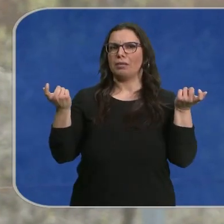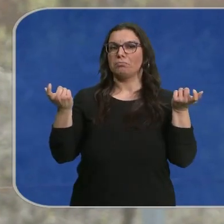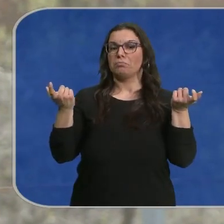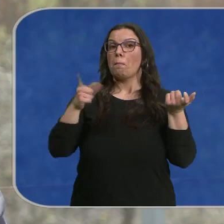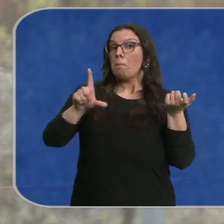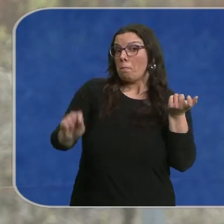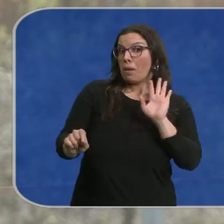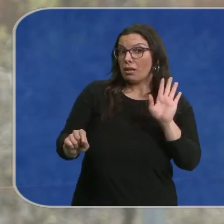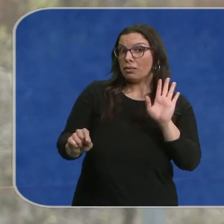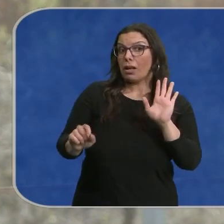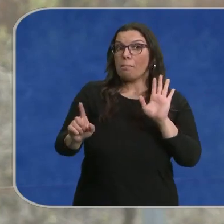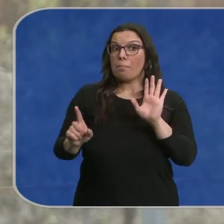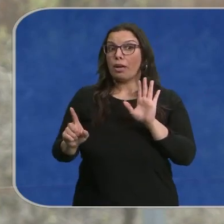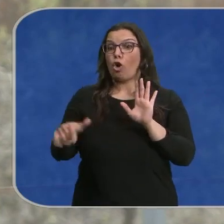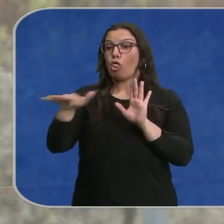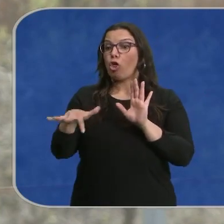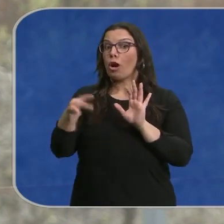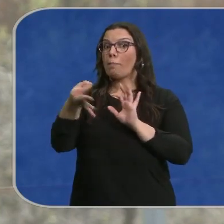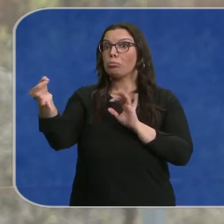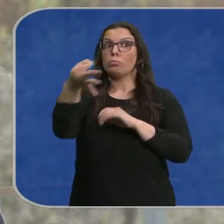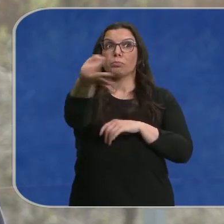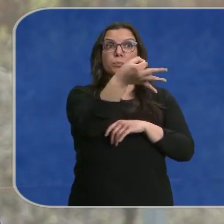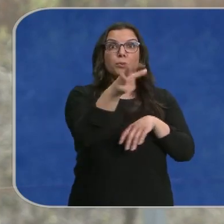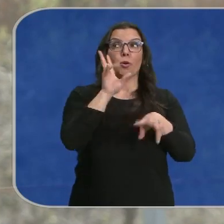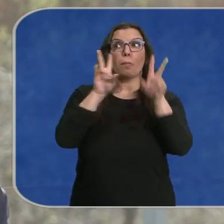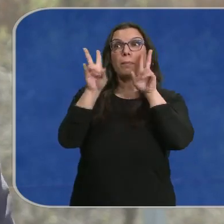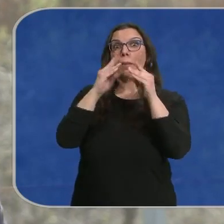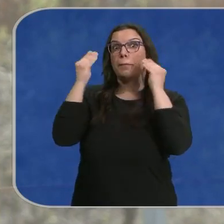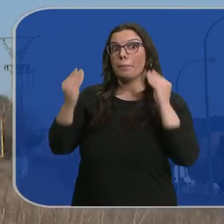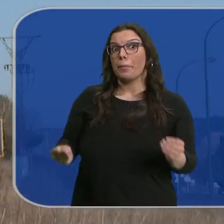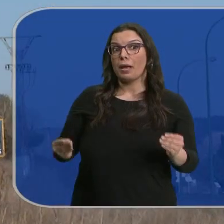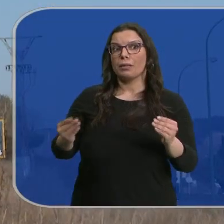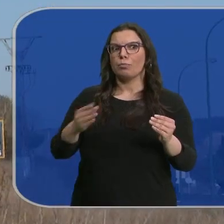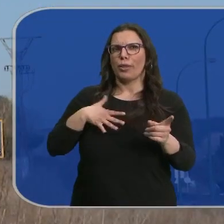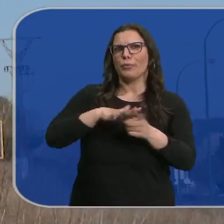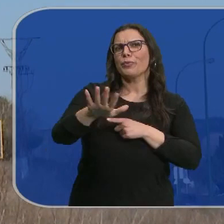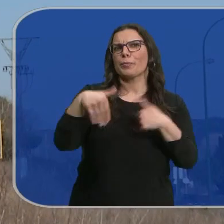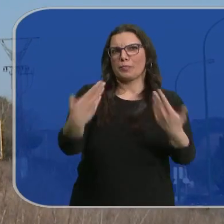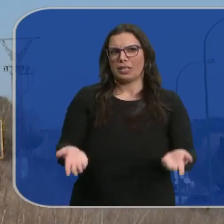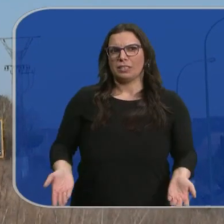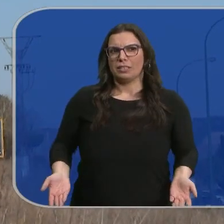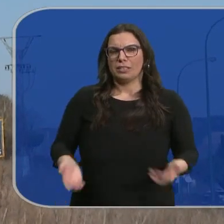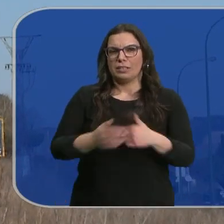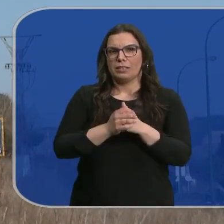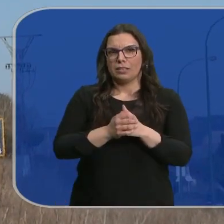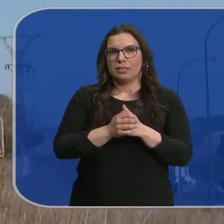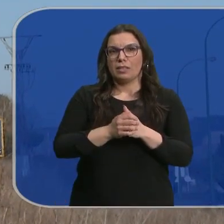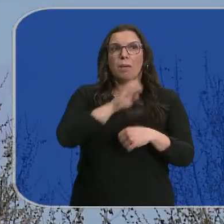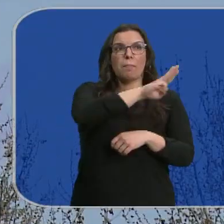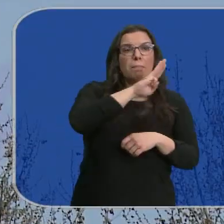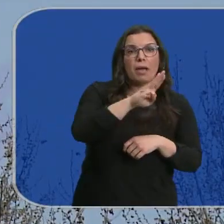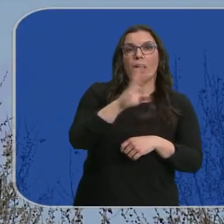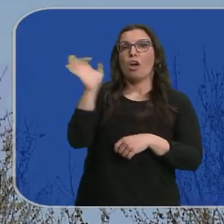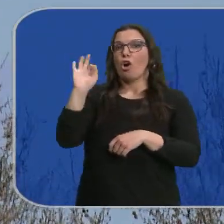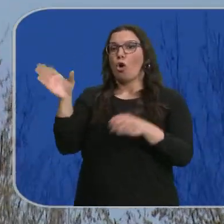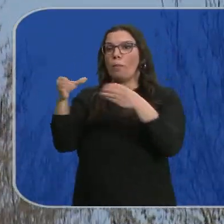inmersión, pero al tener muy buenos soportes, que sea igual o más impactante. No te voy a cobrar más porque seas el PP o